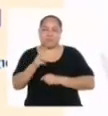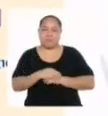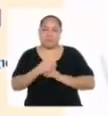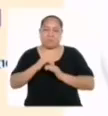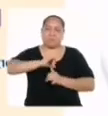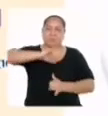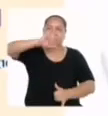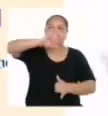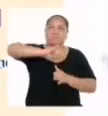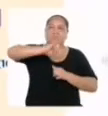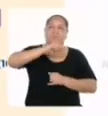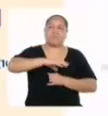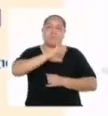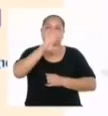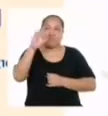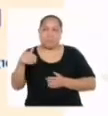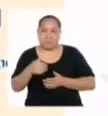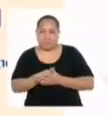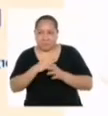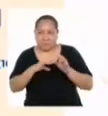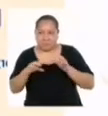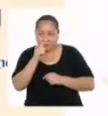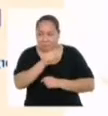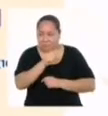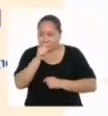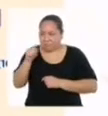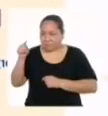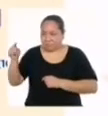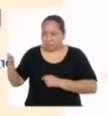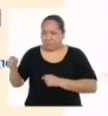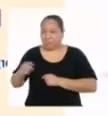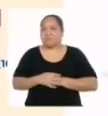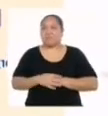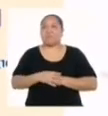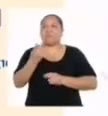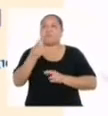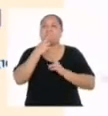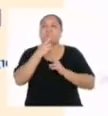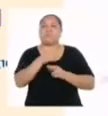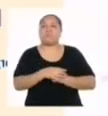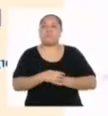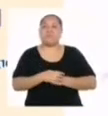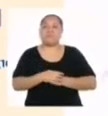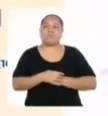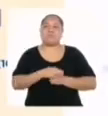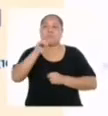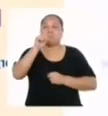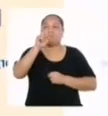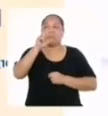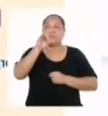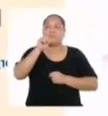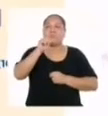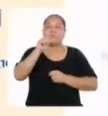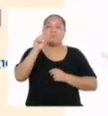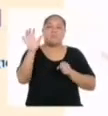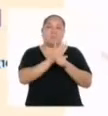altura del cilindro. Si hacemos todas las operaciones correspondientes nos quedaría como área total